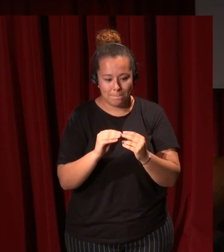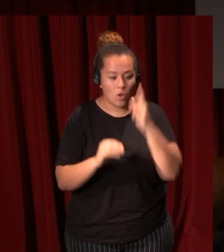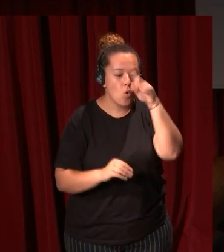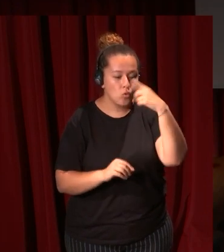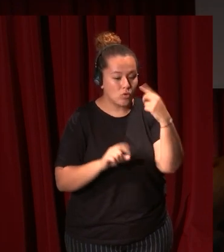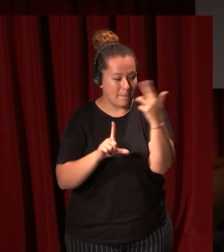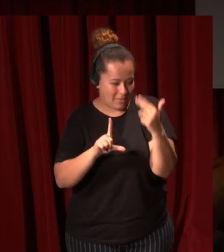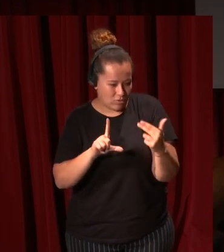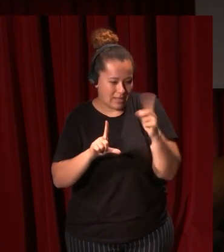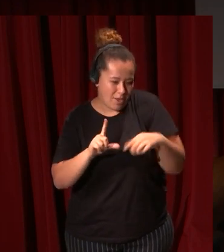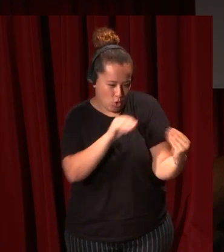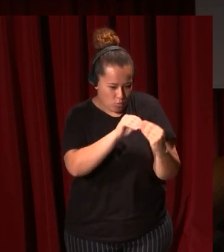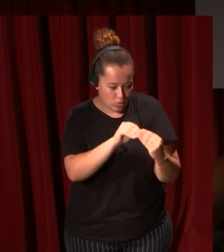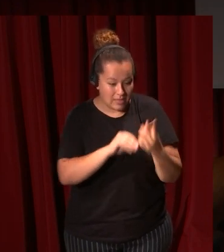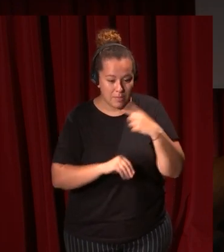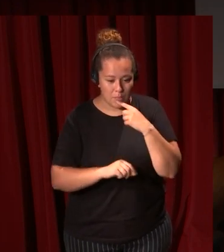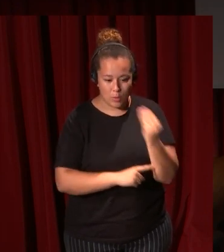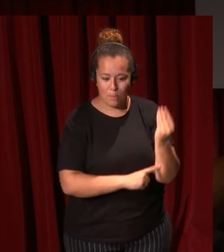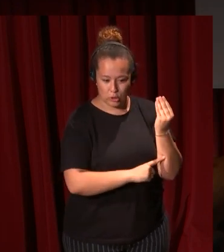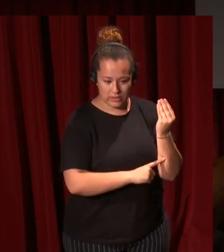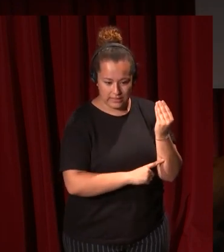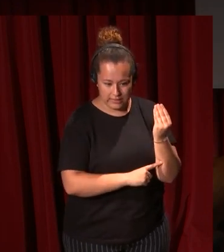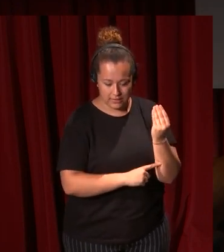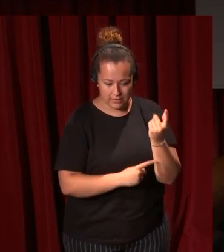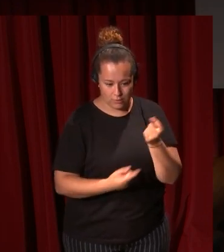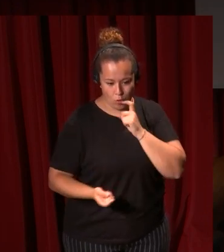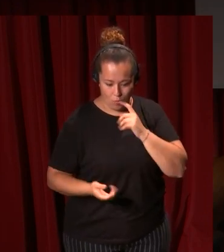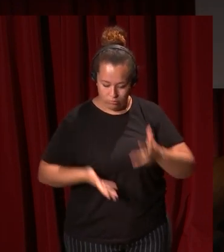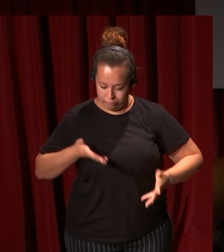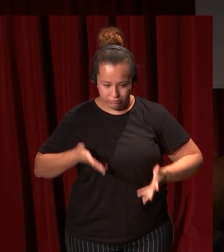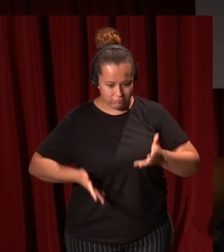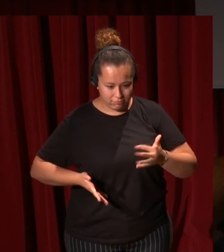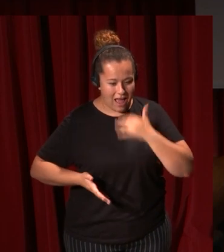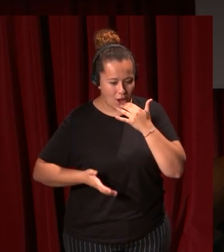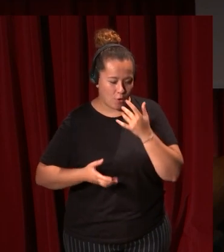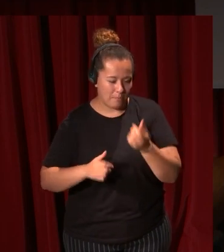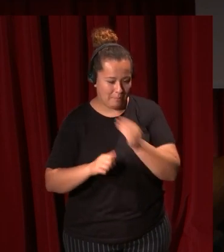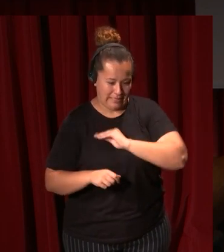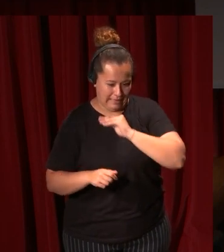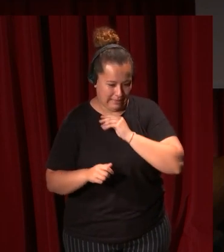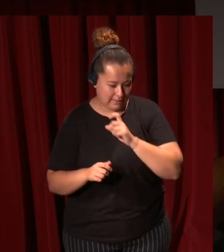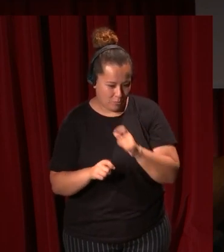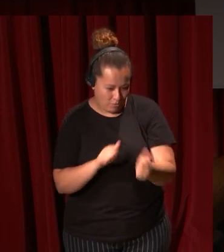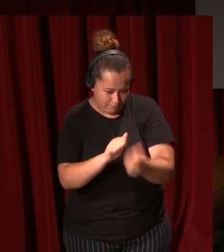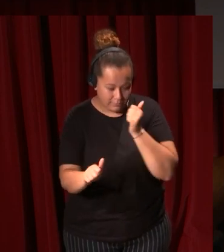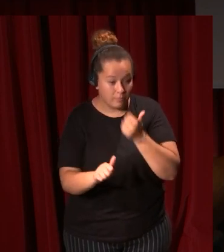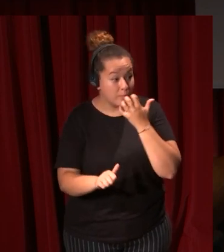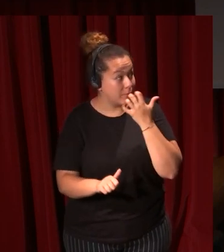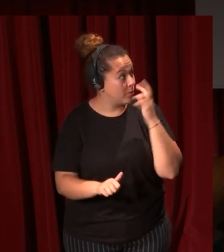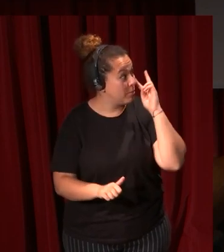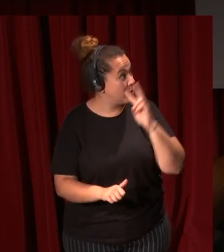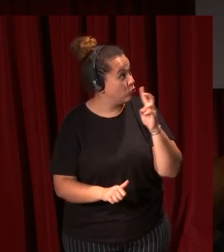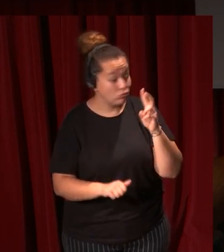también lo sea también las poses esto es una cuestión muy codificada aquí vemos a una mujer pintada por Velázquez a la izquierda